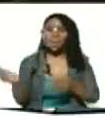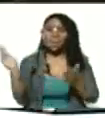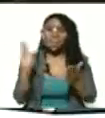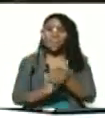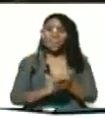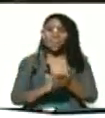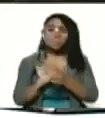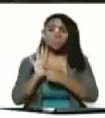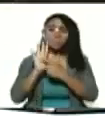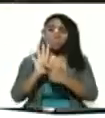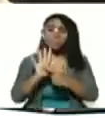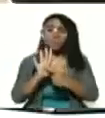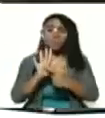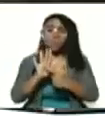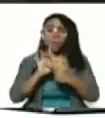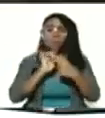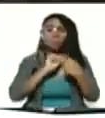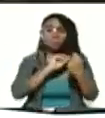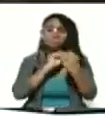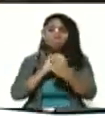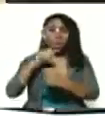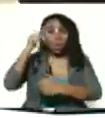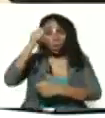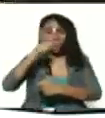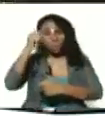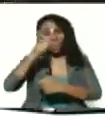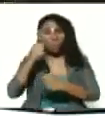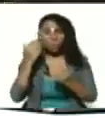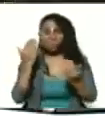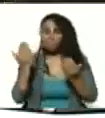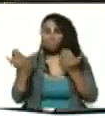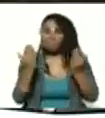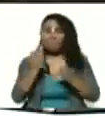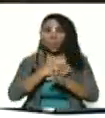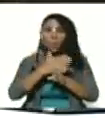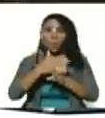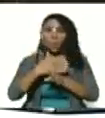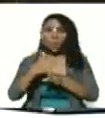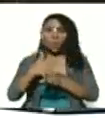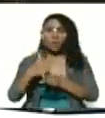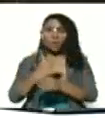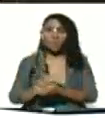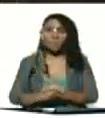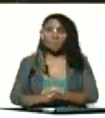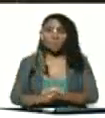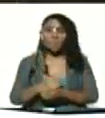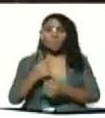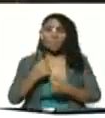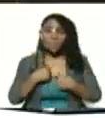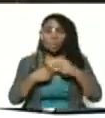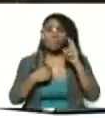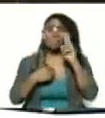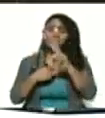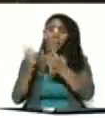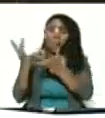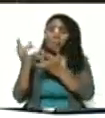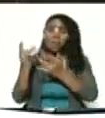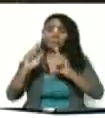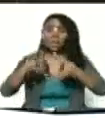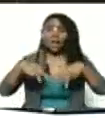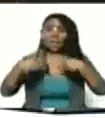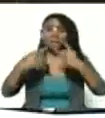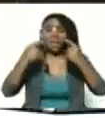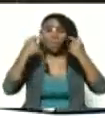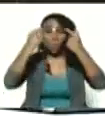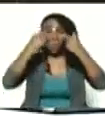del discurso de los videos que comparten he visto la esperanza renovada en el